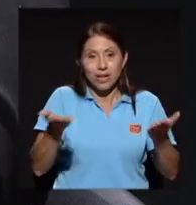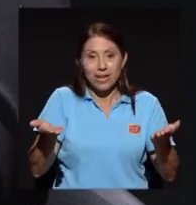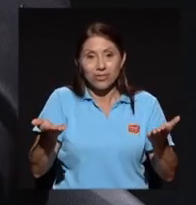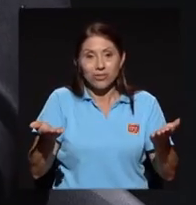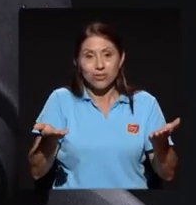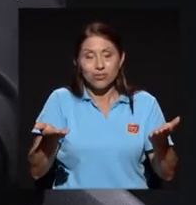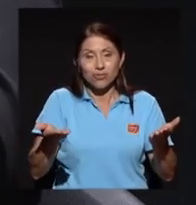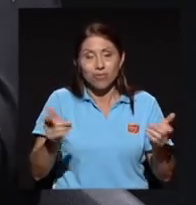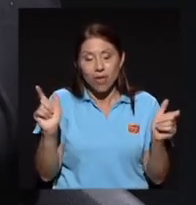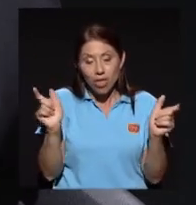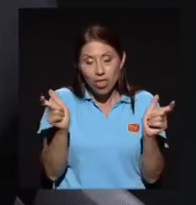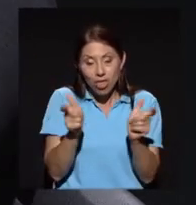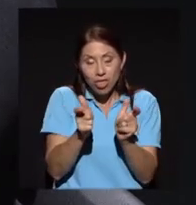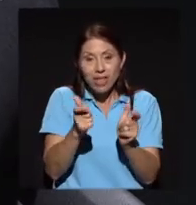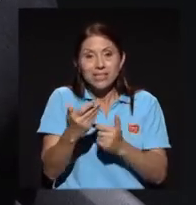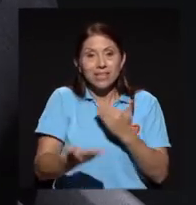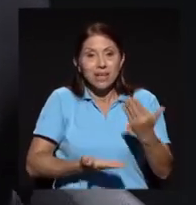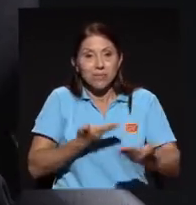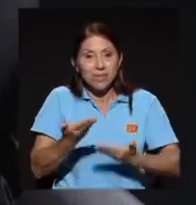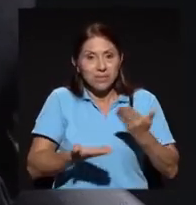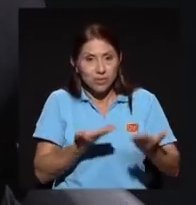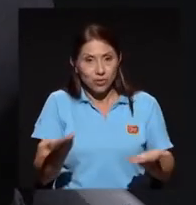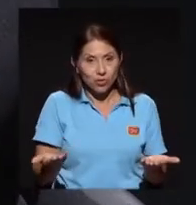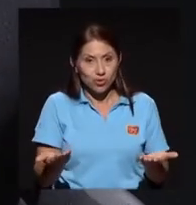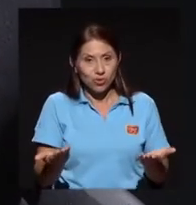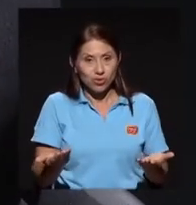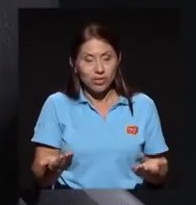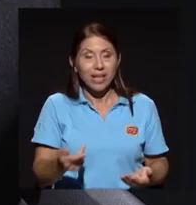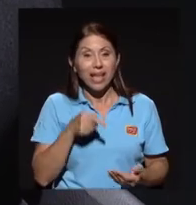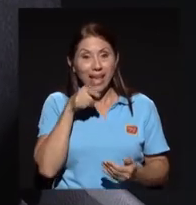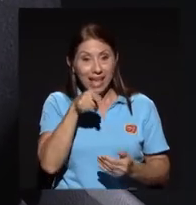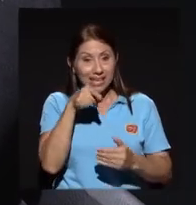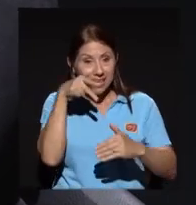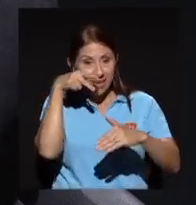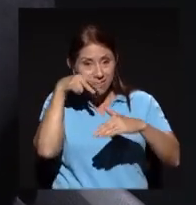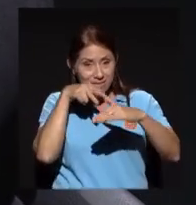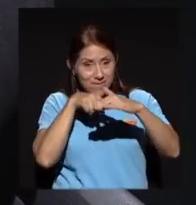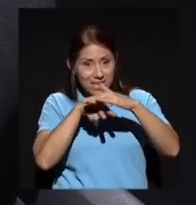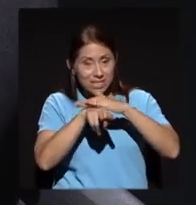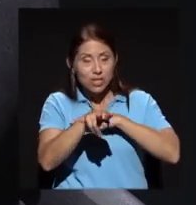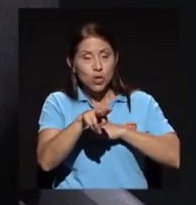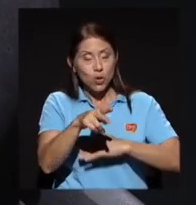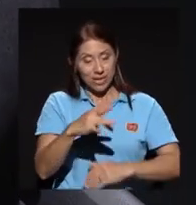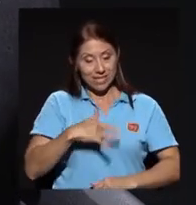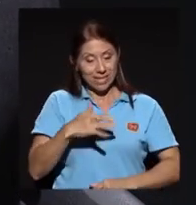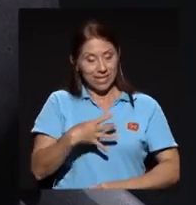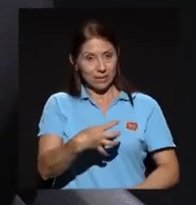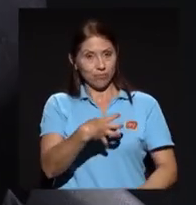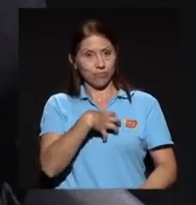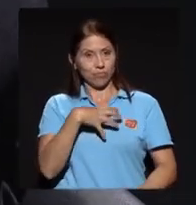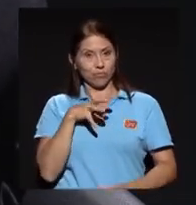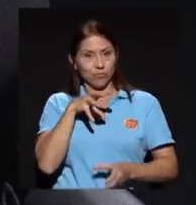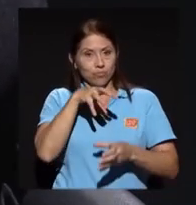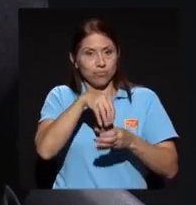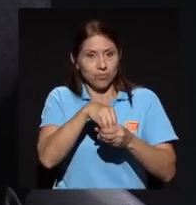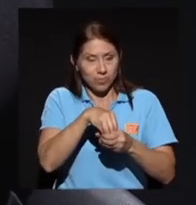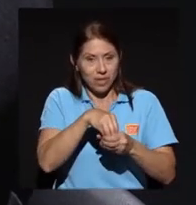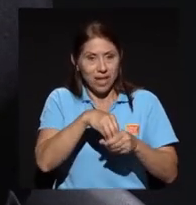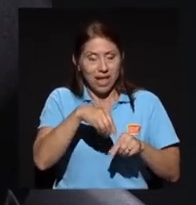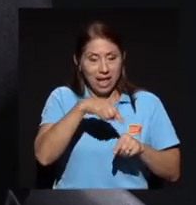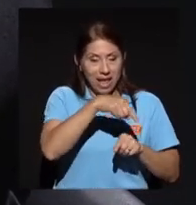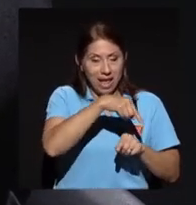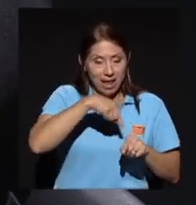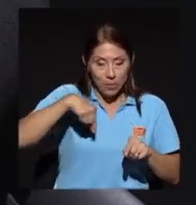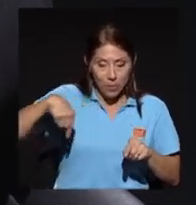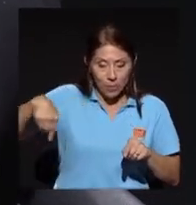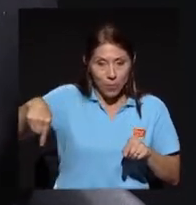por lo menos esa visión y esa pertenencia a la periferia me hace tener conciencia